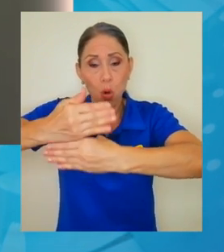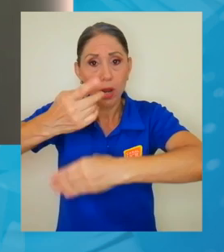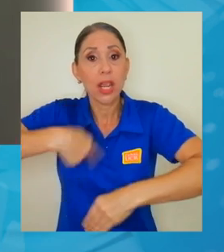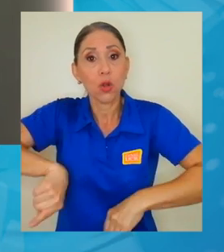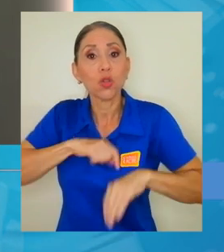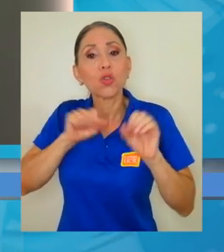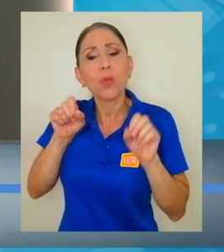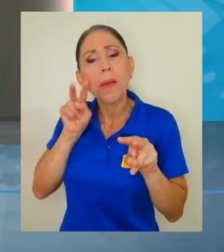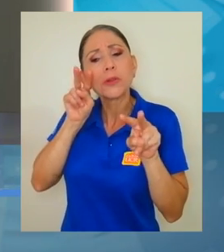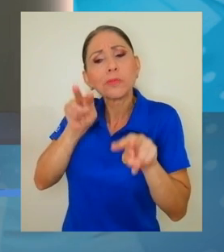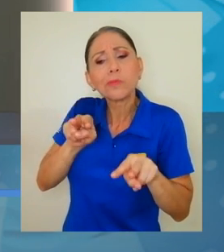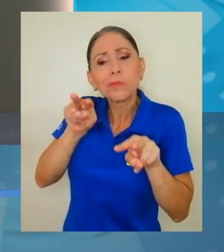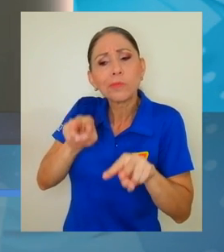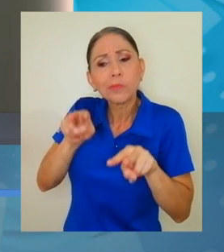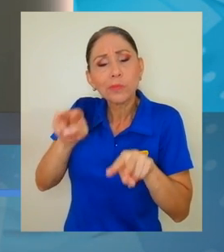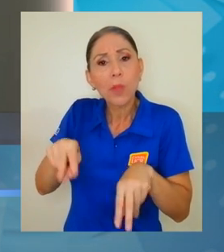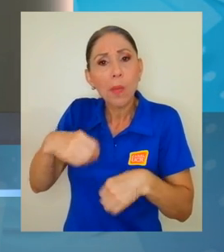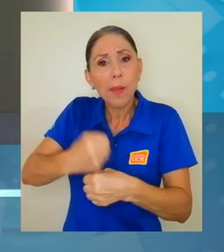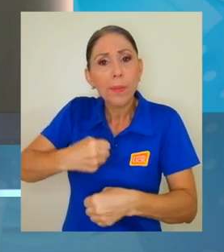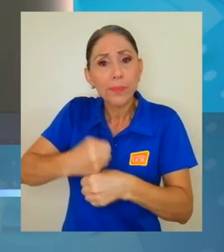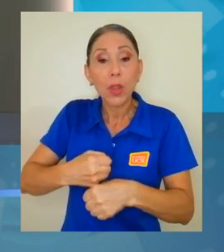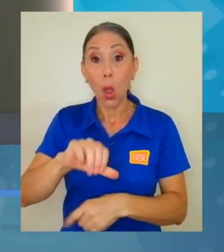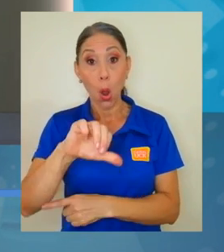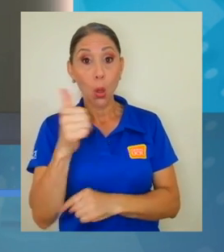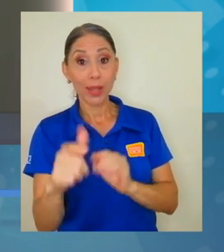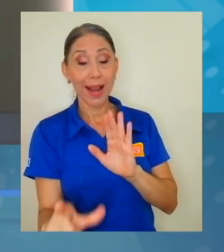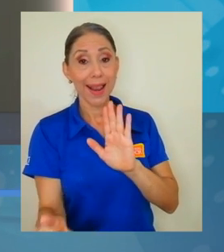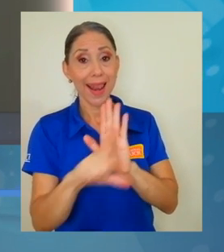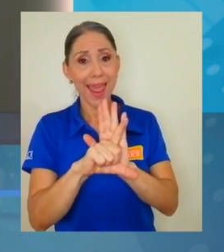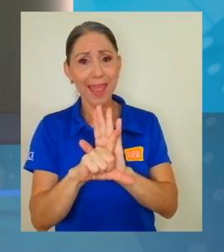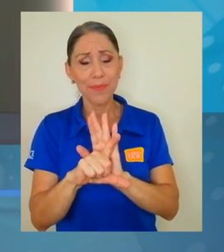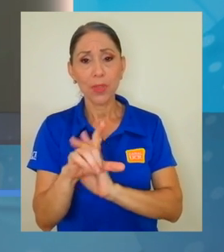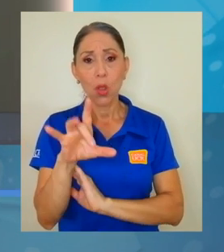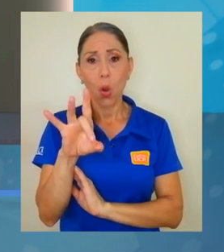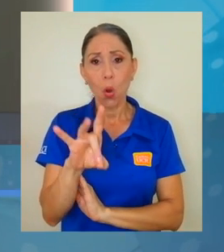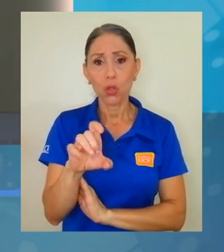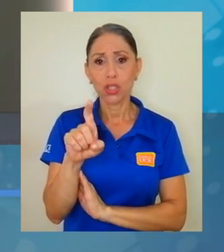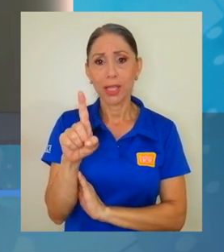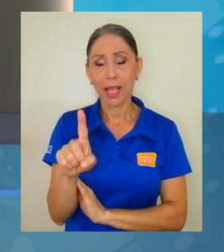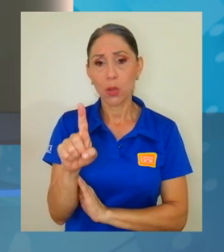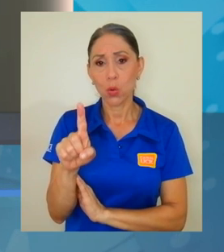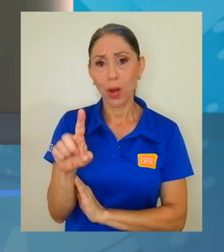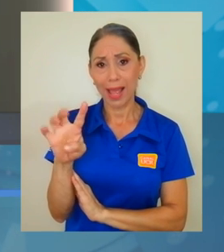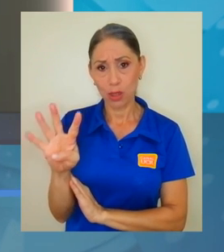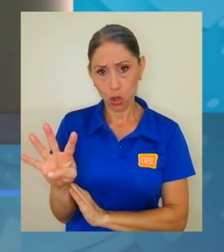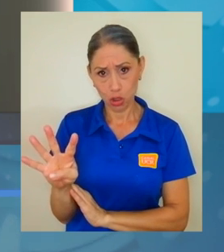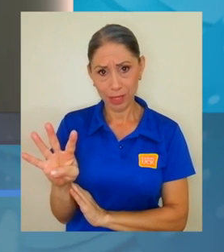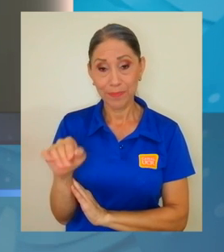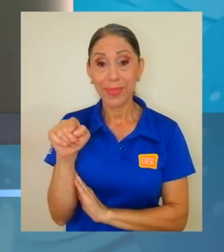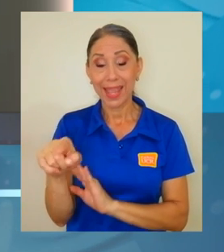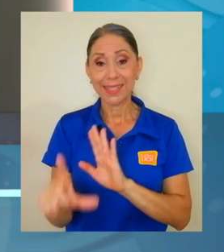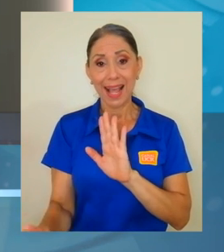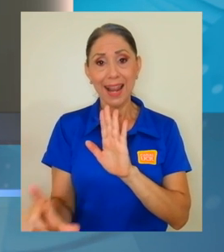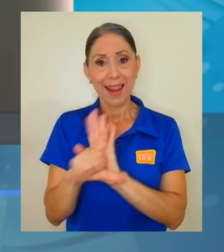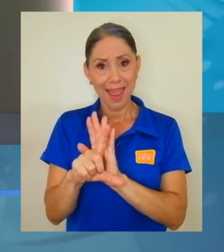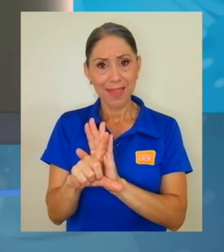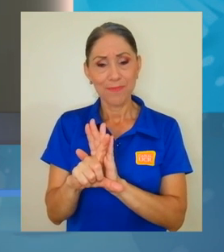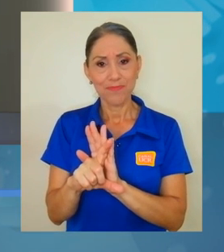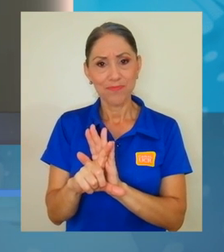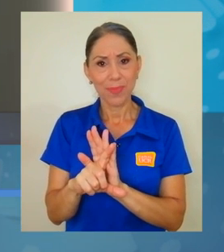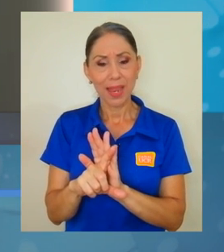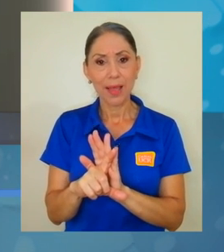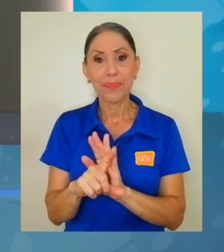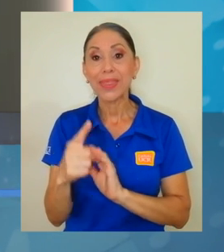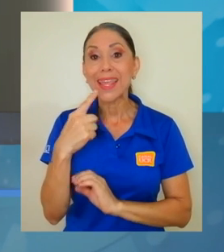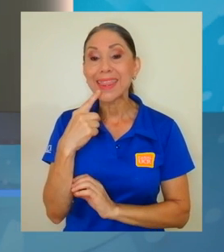en ese sentido. Luego está la ley 8114, que es una ley que nos